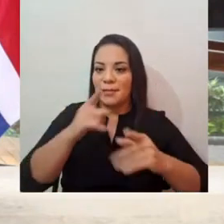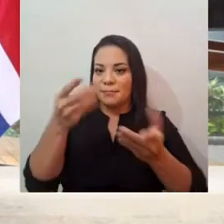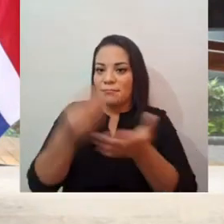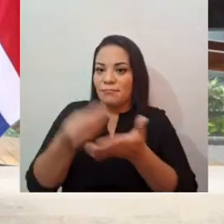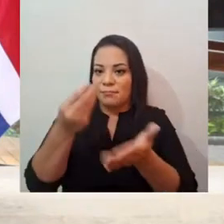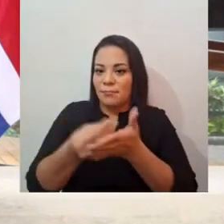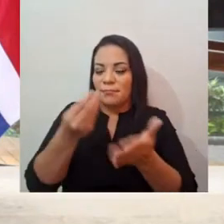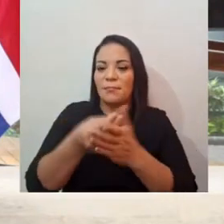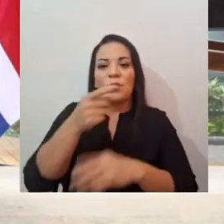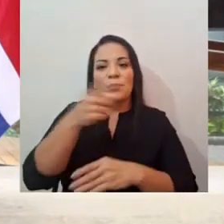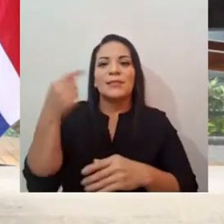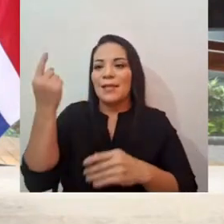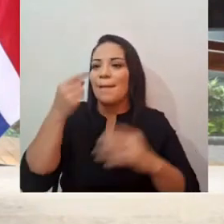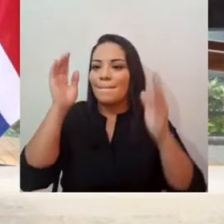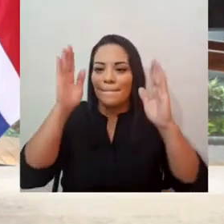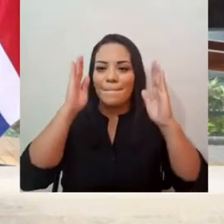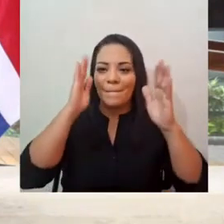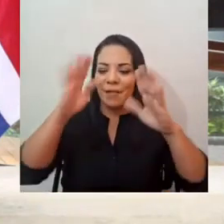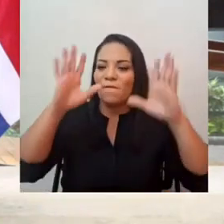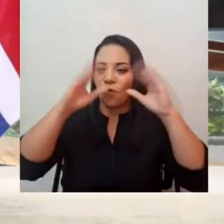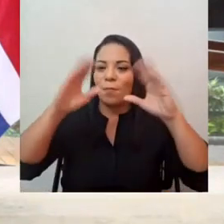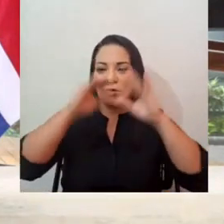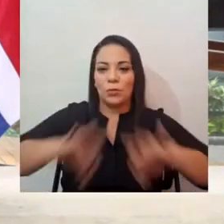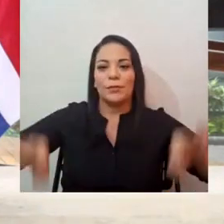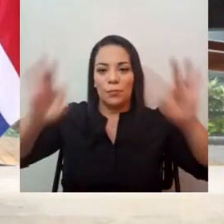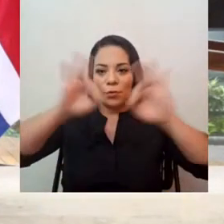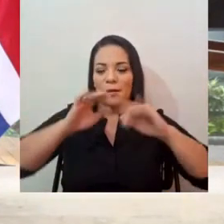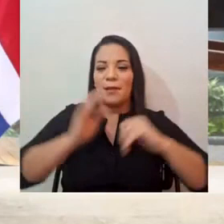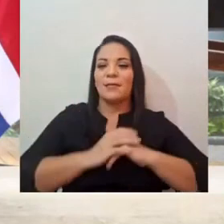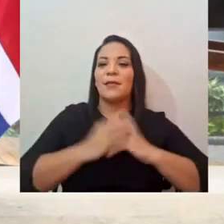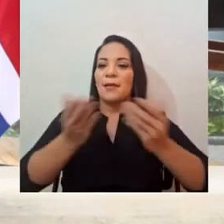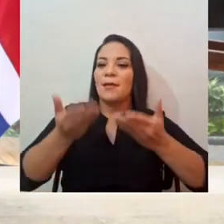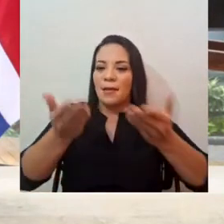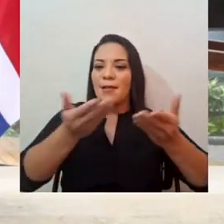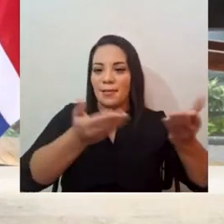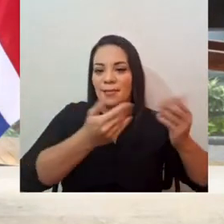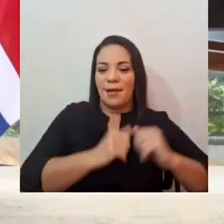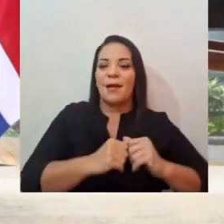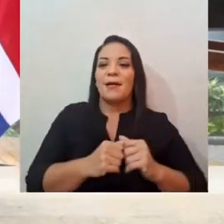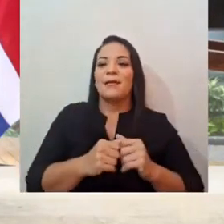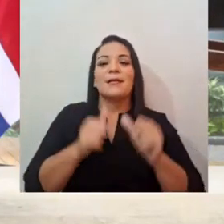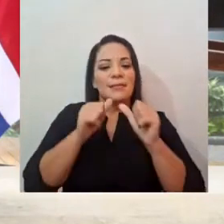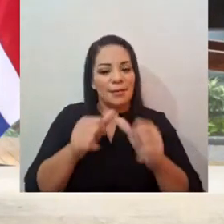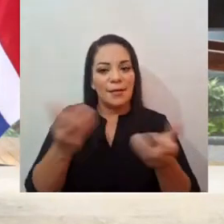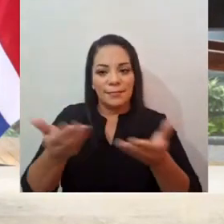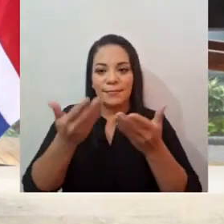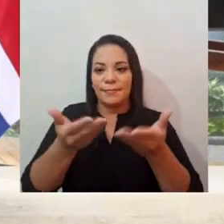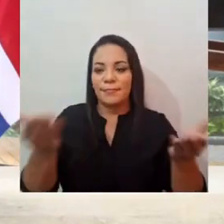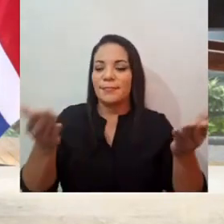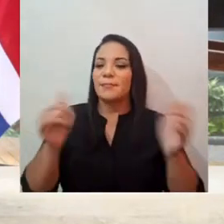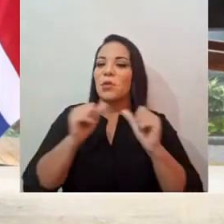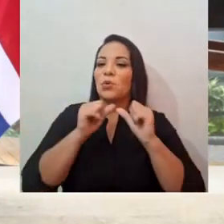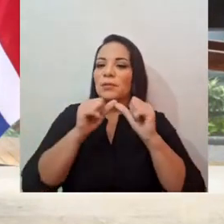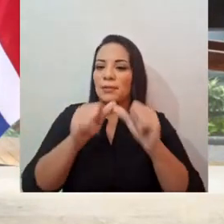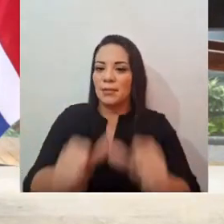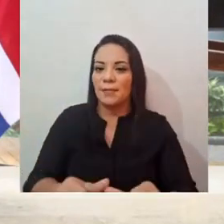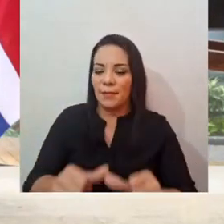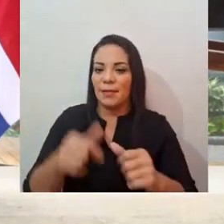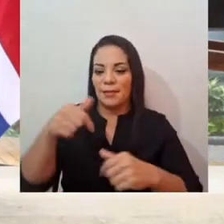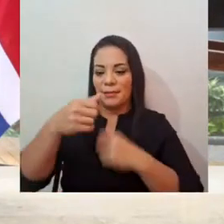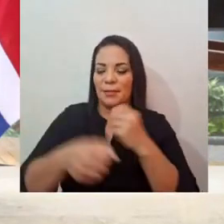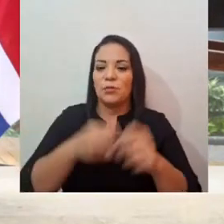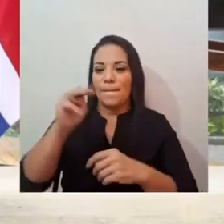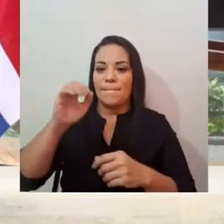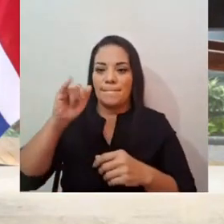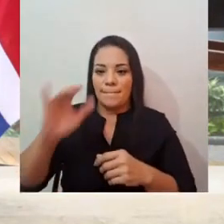que estén siempre pendientes de la información relevante que les proporciona y les seguirá proporcionando consistentemente este año el